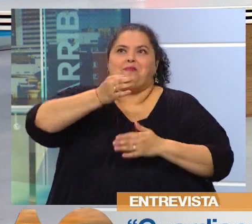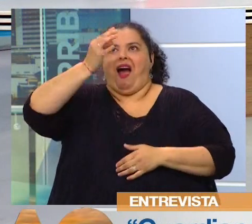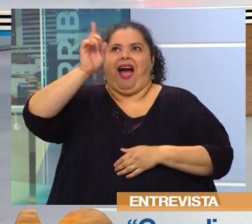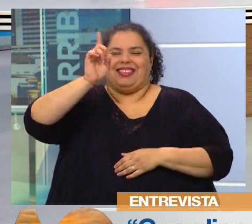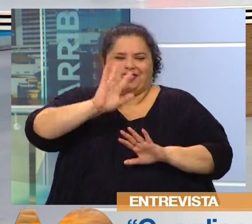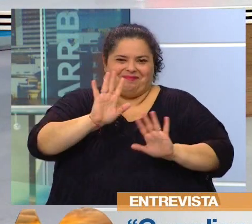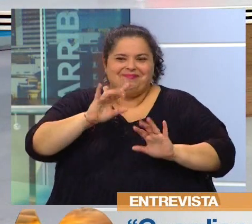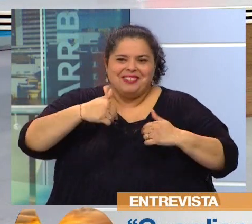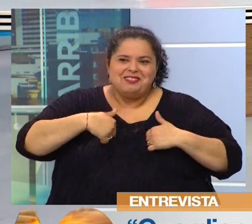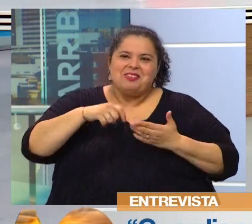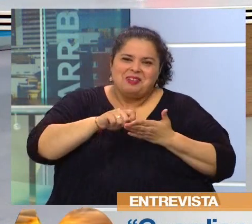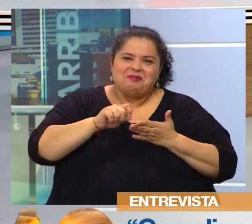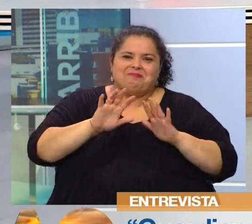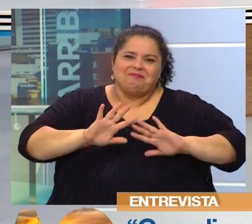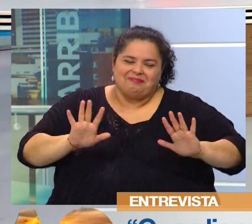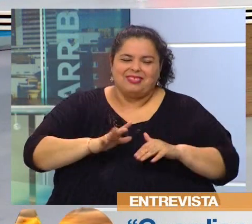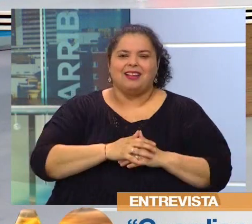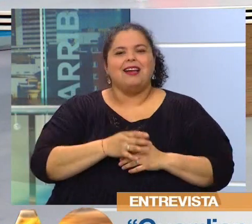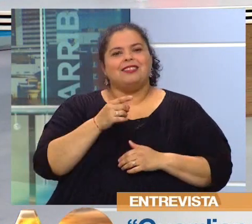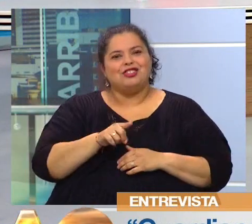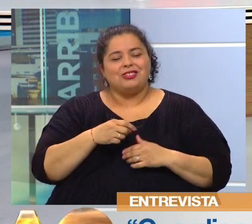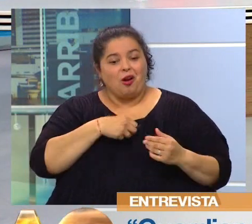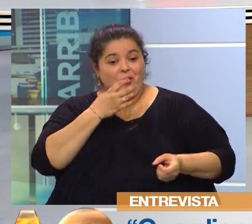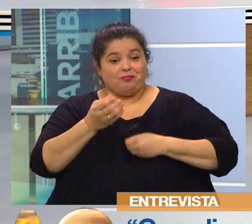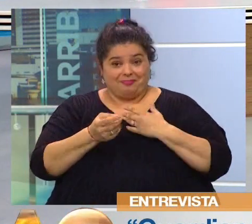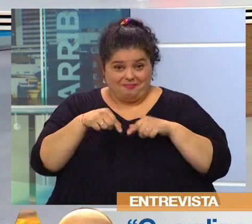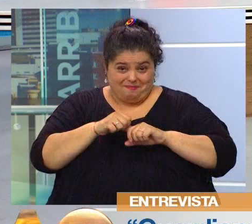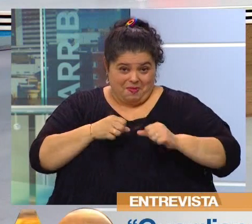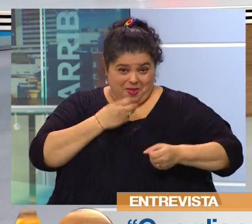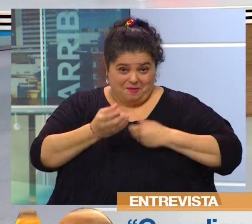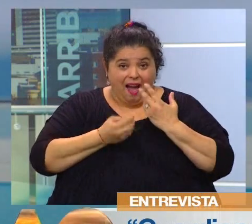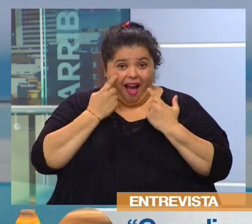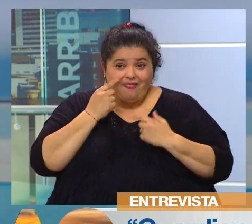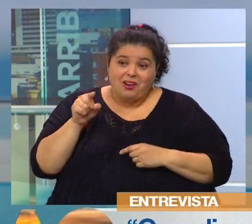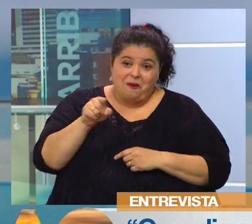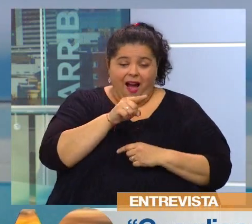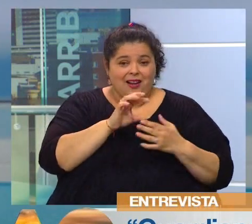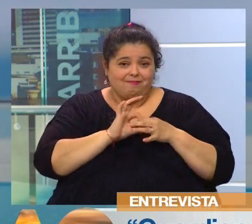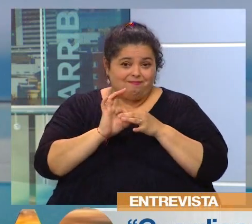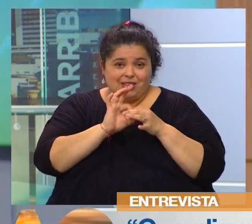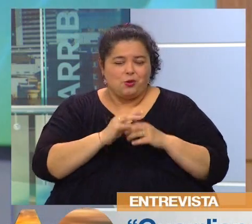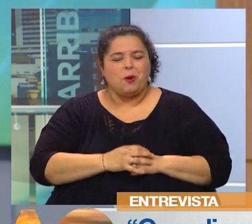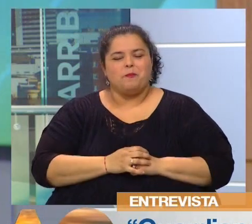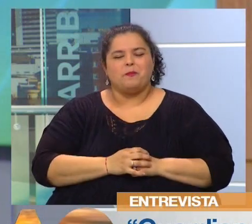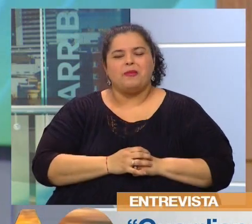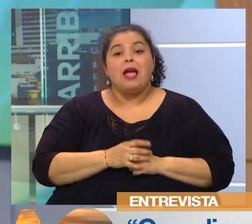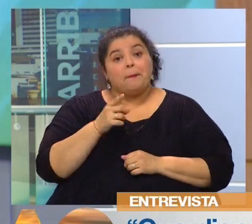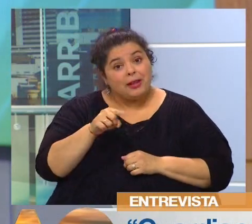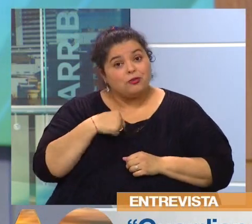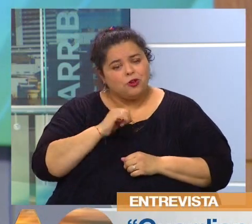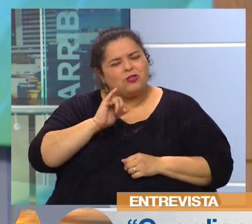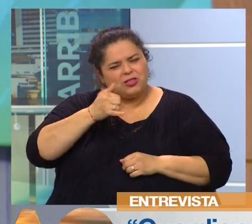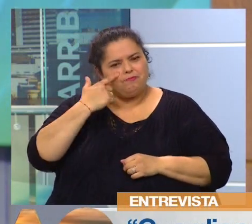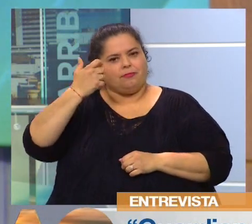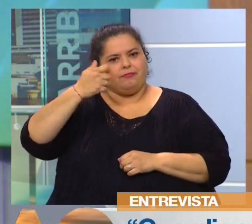espontáneamente, podemos vincular alguna cosa. Sí, no, pero sí lo que encontré es